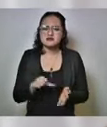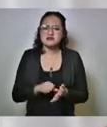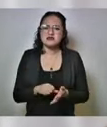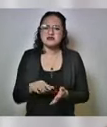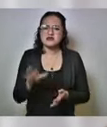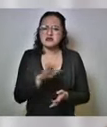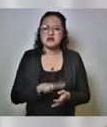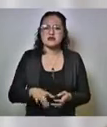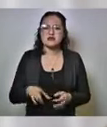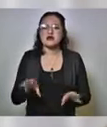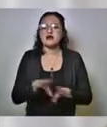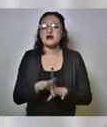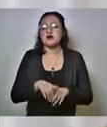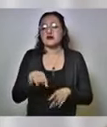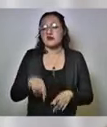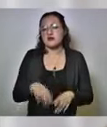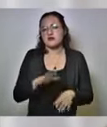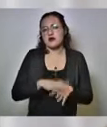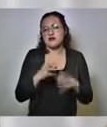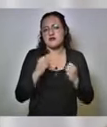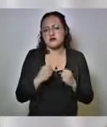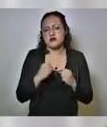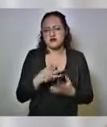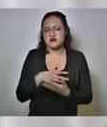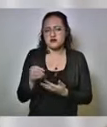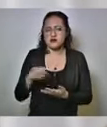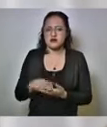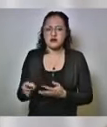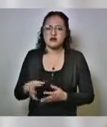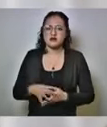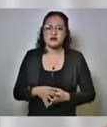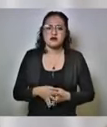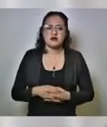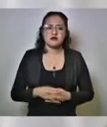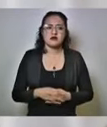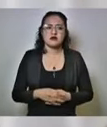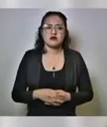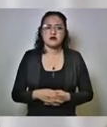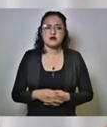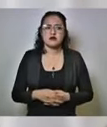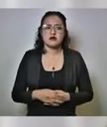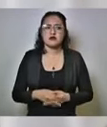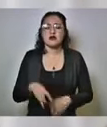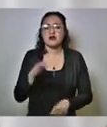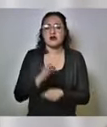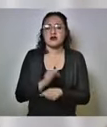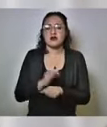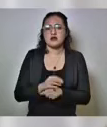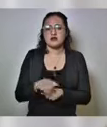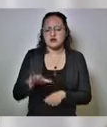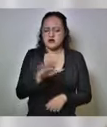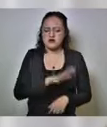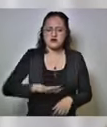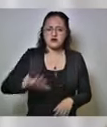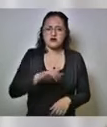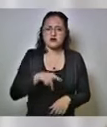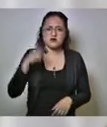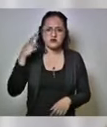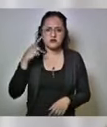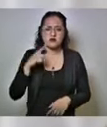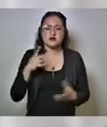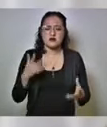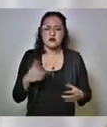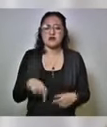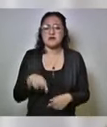epicentro del contagio aquí en Puebla aquí donde estamos ustedes y